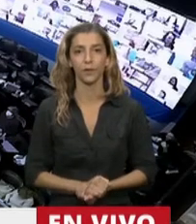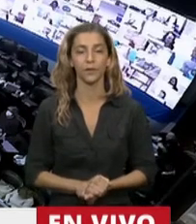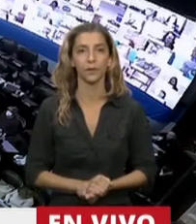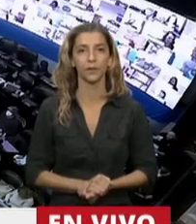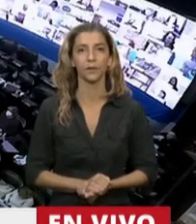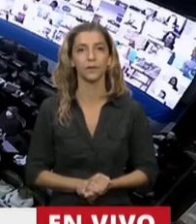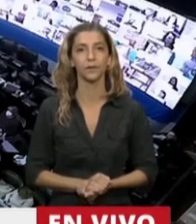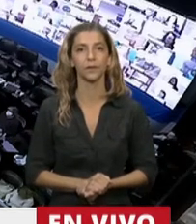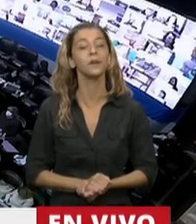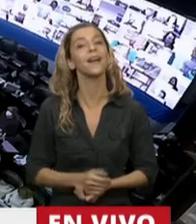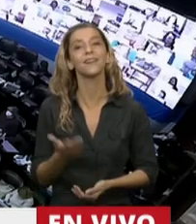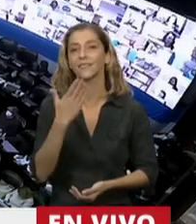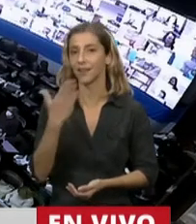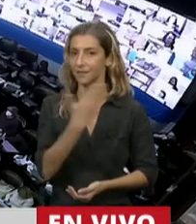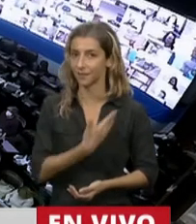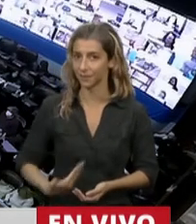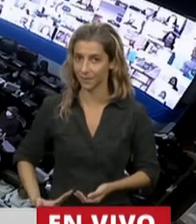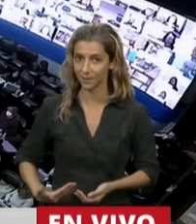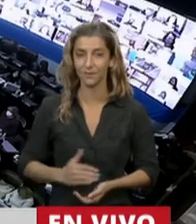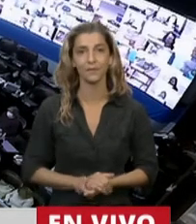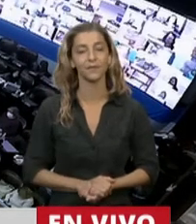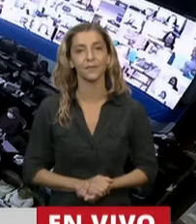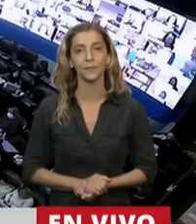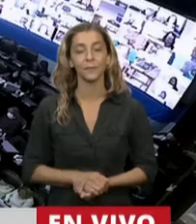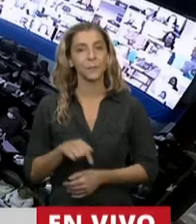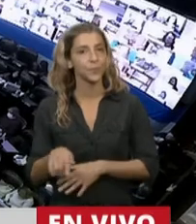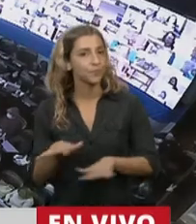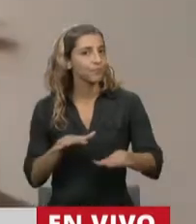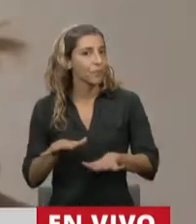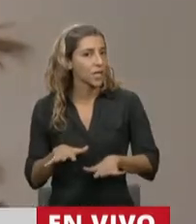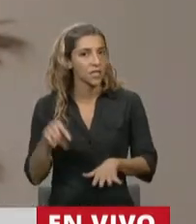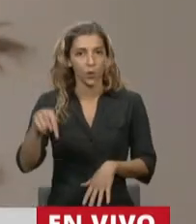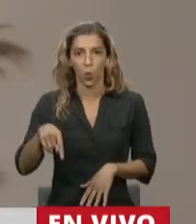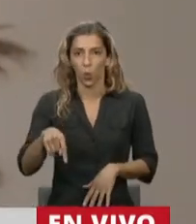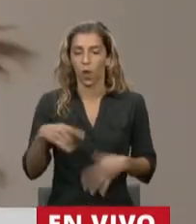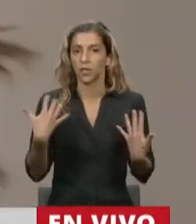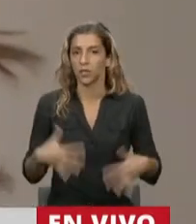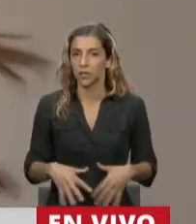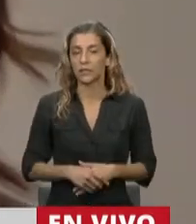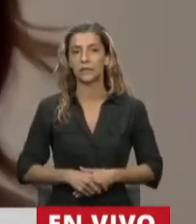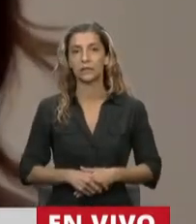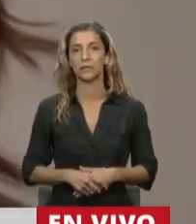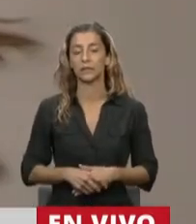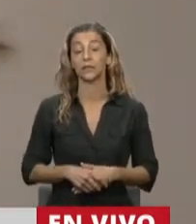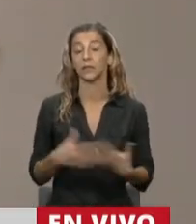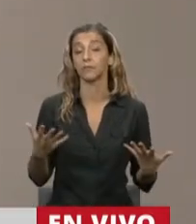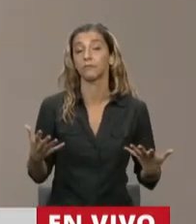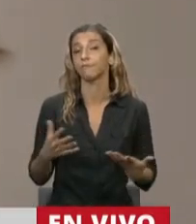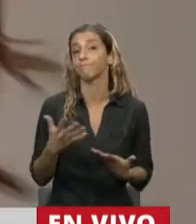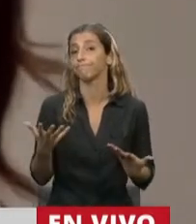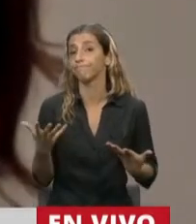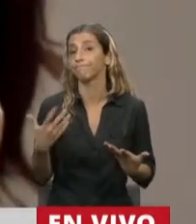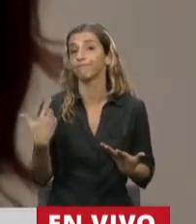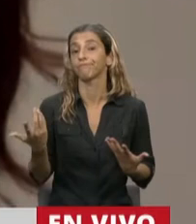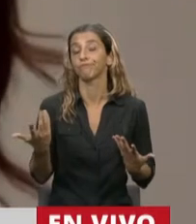Gracias, Presidente. La situación actual altera y reconfigura, como se ha